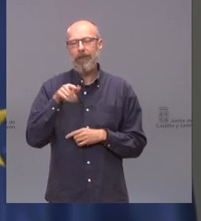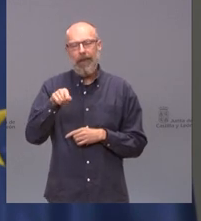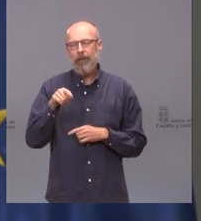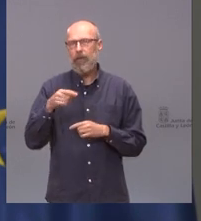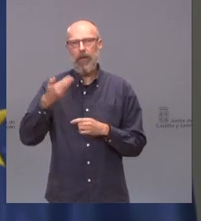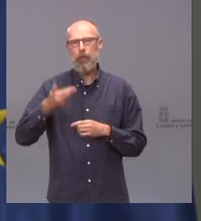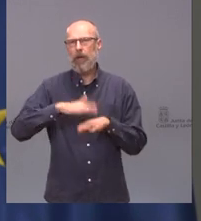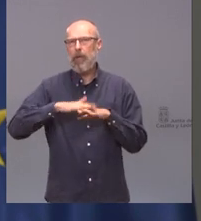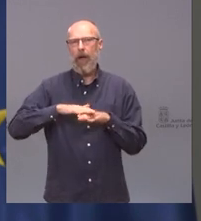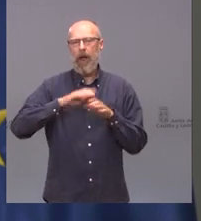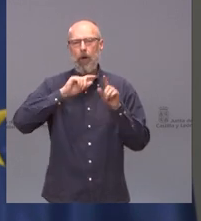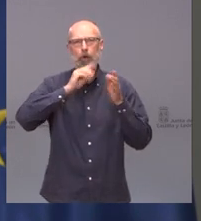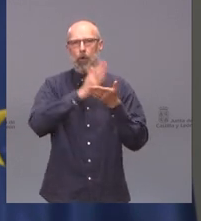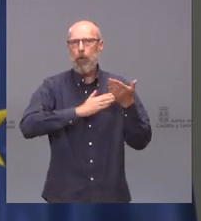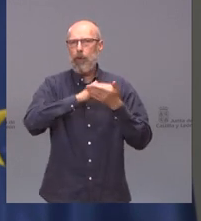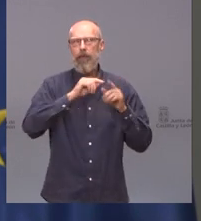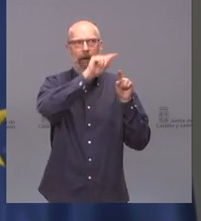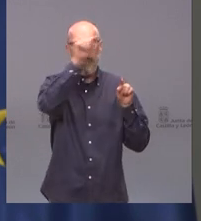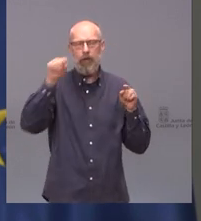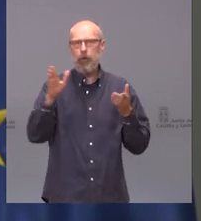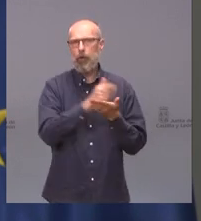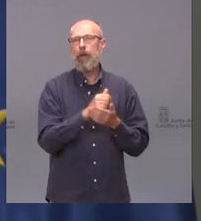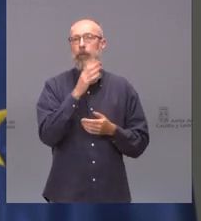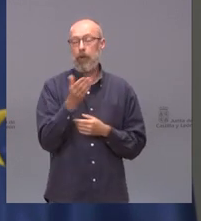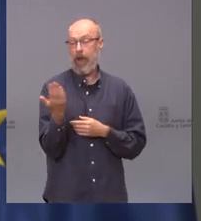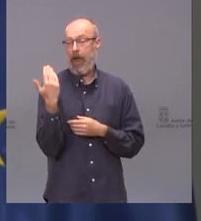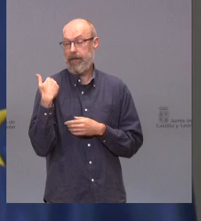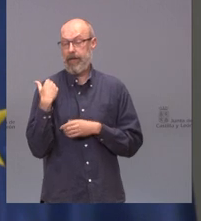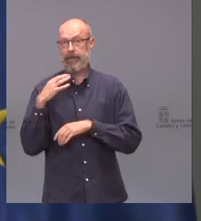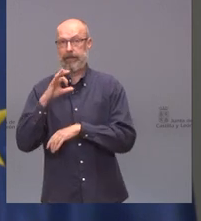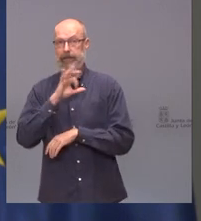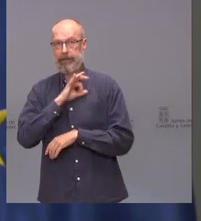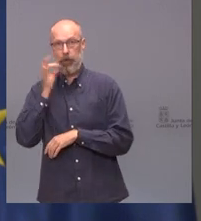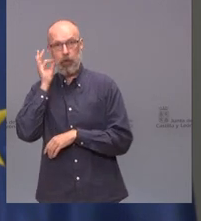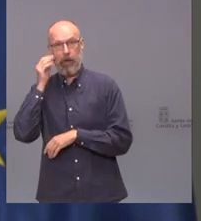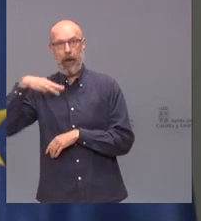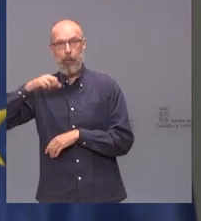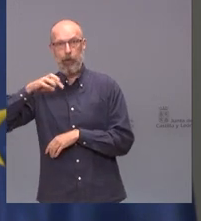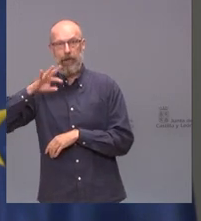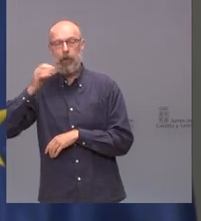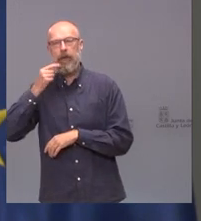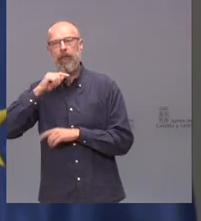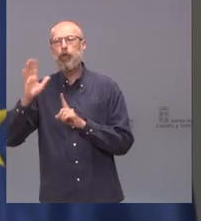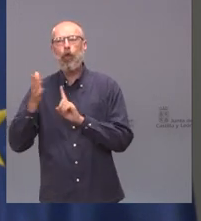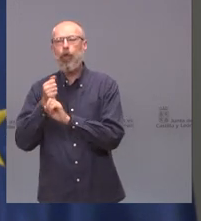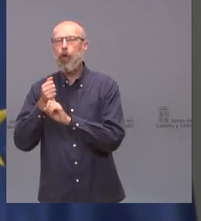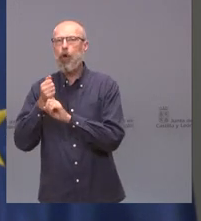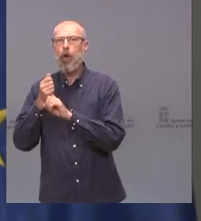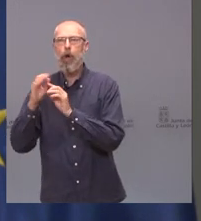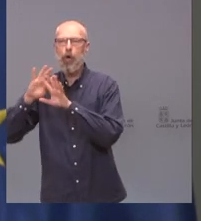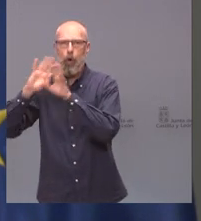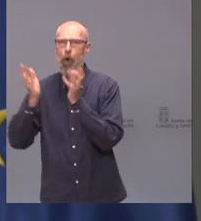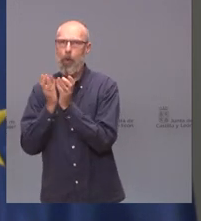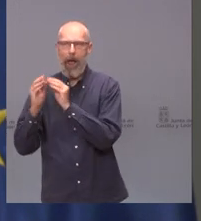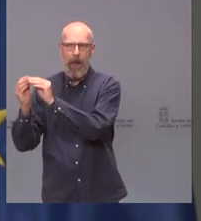autónomas, porque ayer la señora Montero dijo que naturalmente la solución sería una solución global, sería una solución para